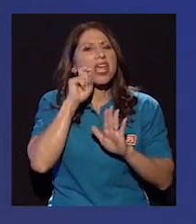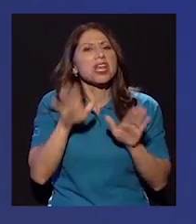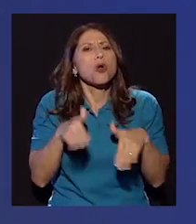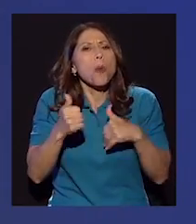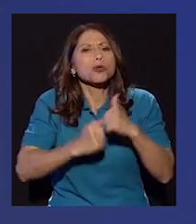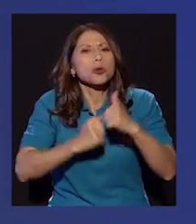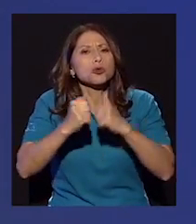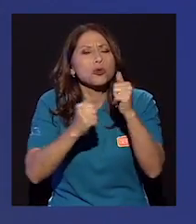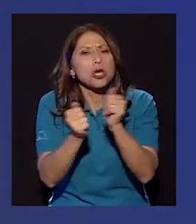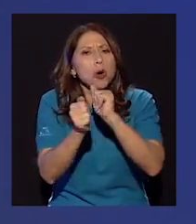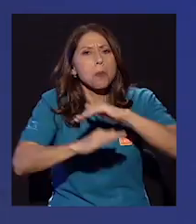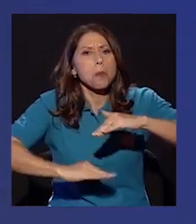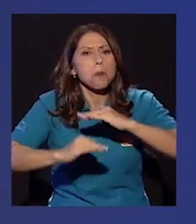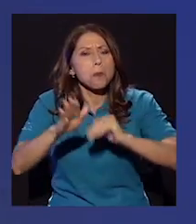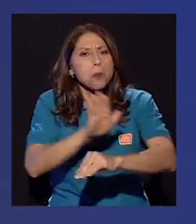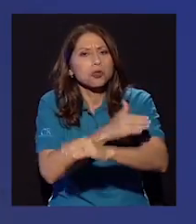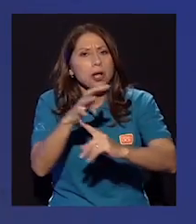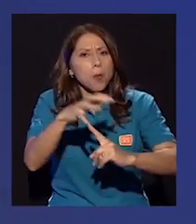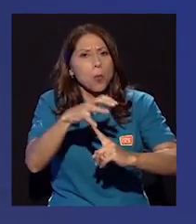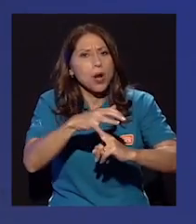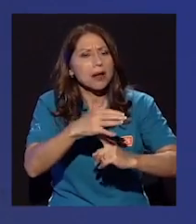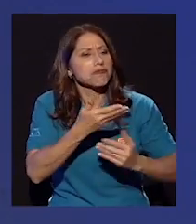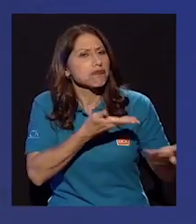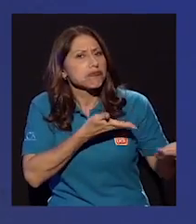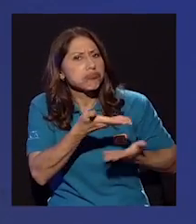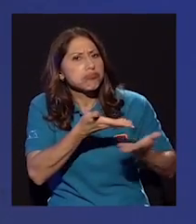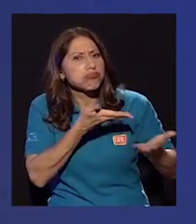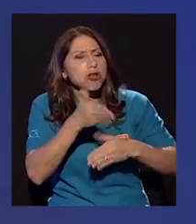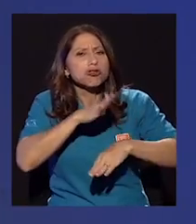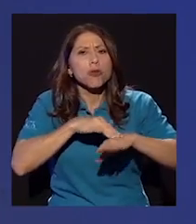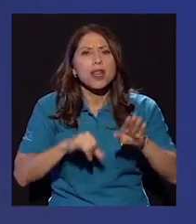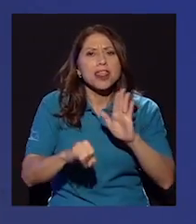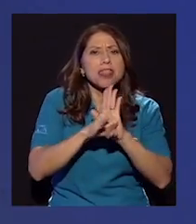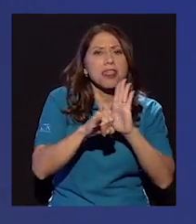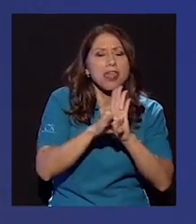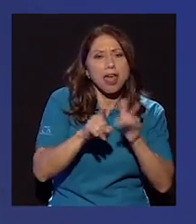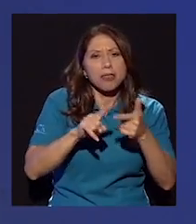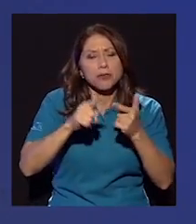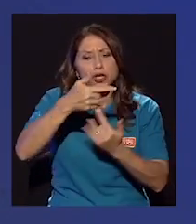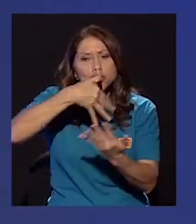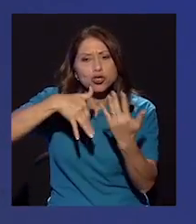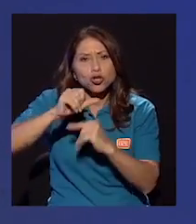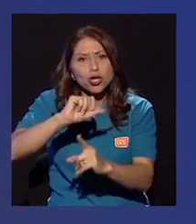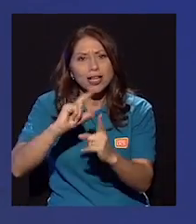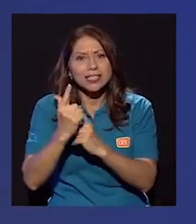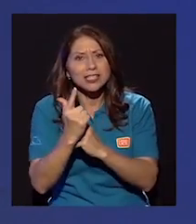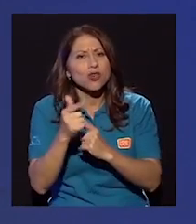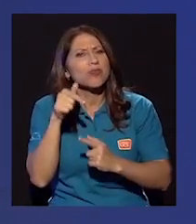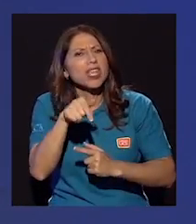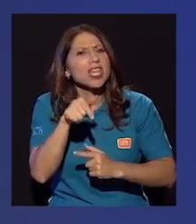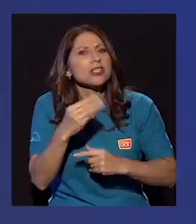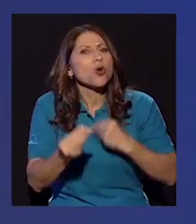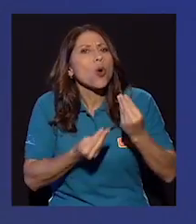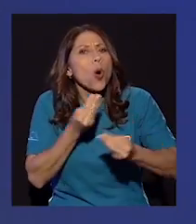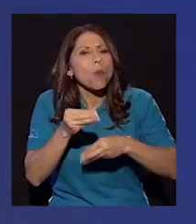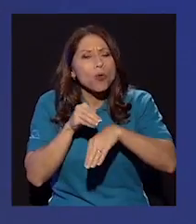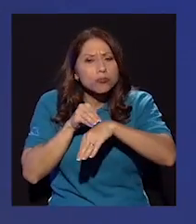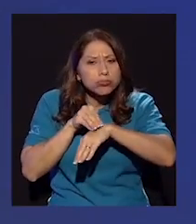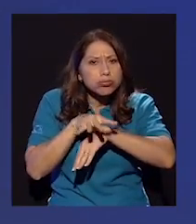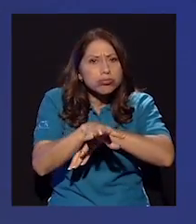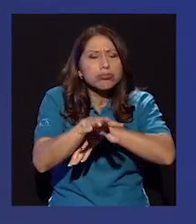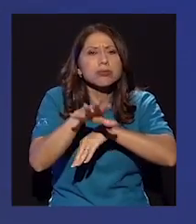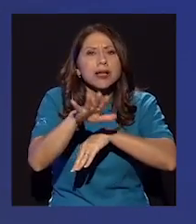y hemos dialogado profundamente sobre identidad, socialización y cómo eso de algún modo está también permeado